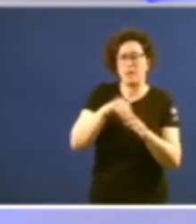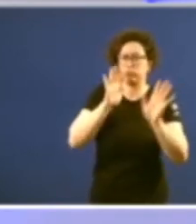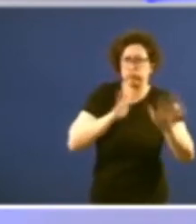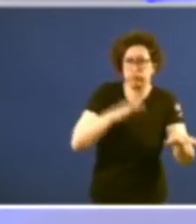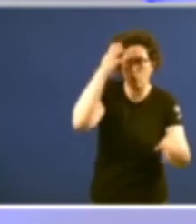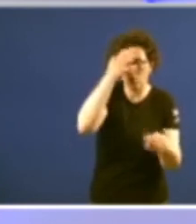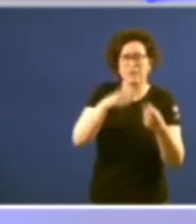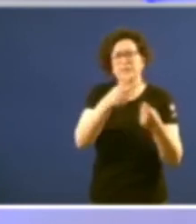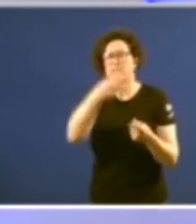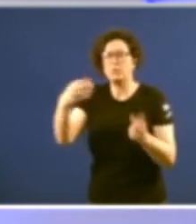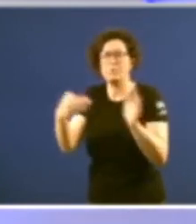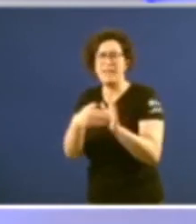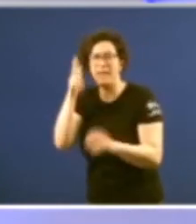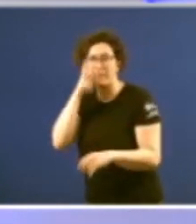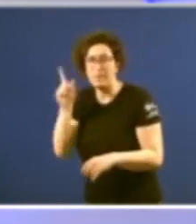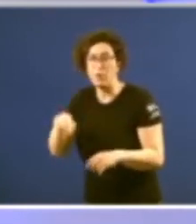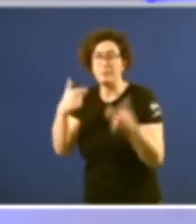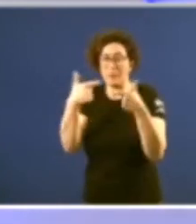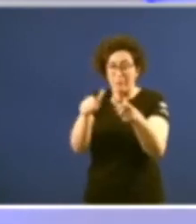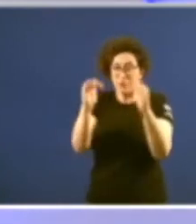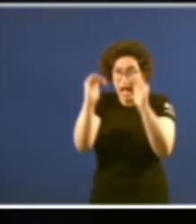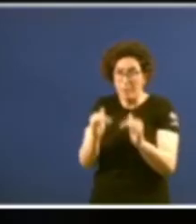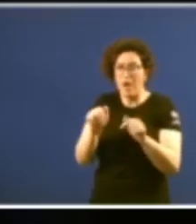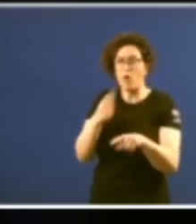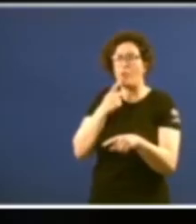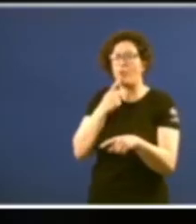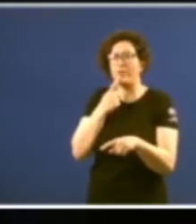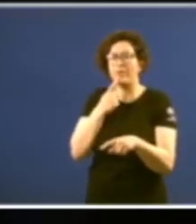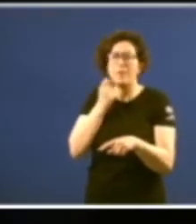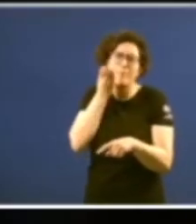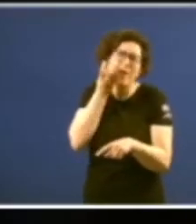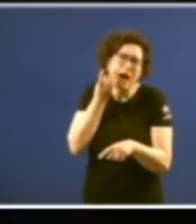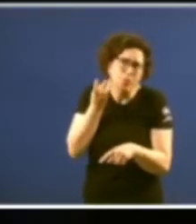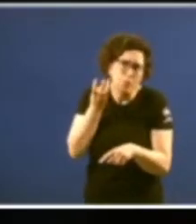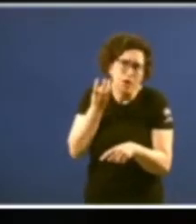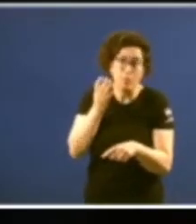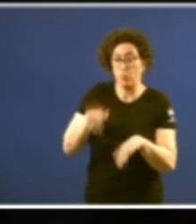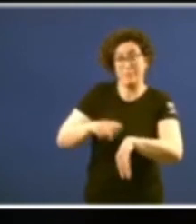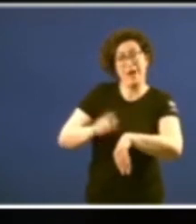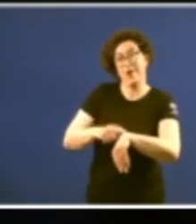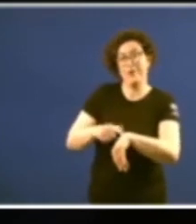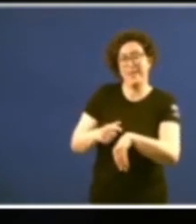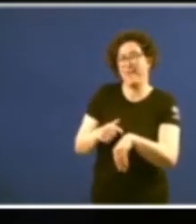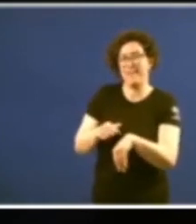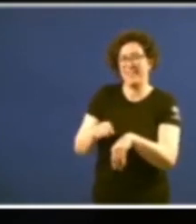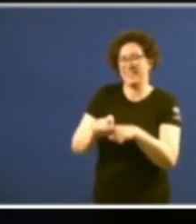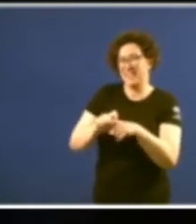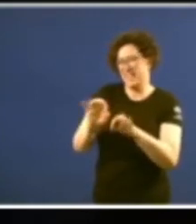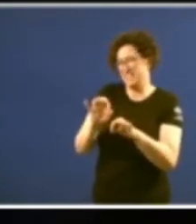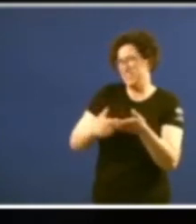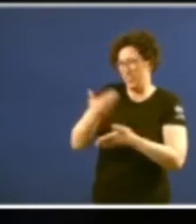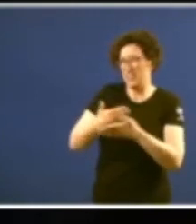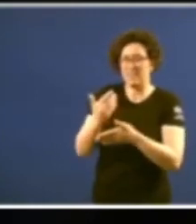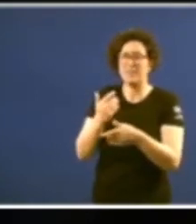300.000 en Vigo e despós hai un apartado un pouco máis abaixo que dice madrugada o xa que era a última hora tan típica dos xornalistas